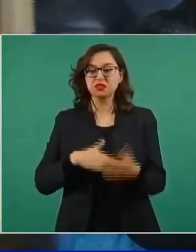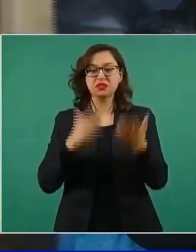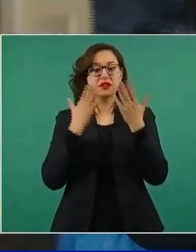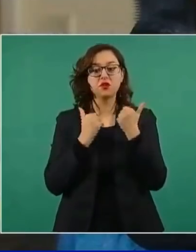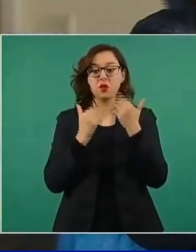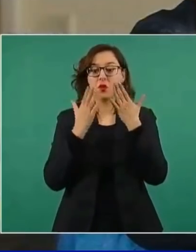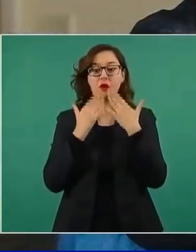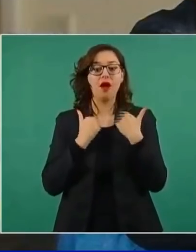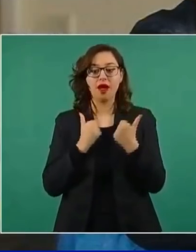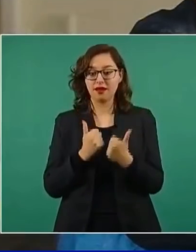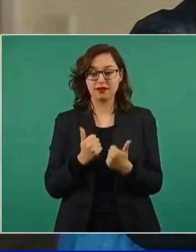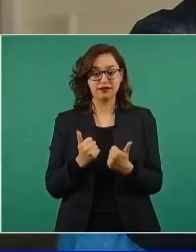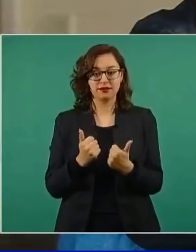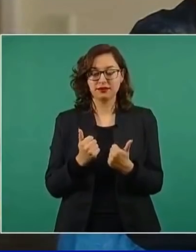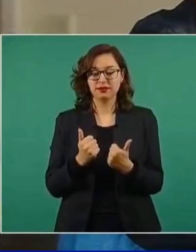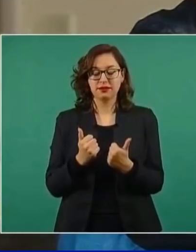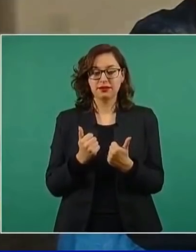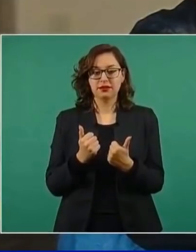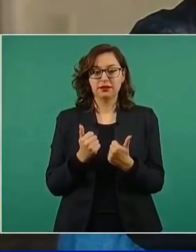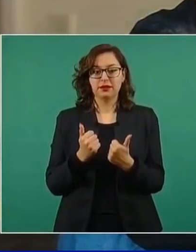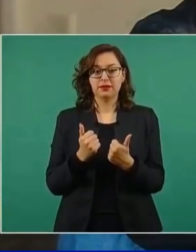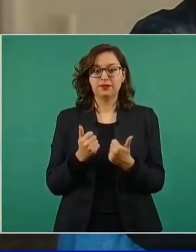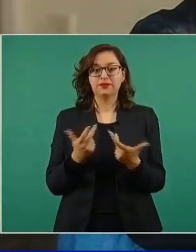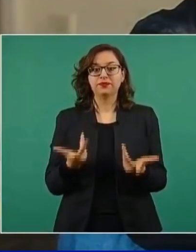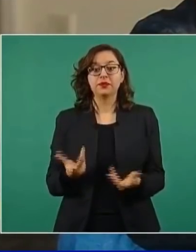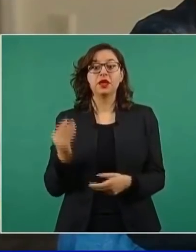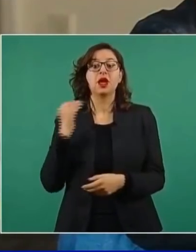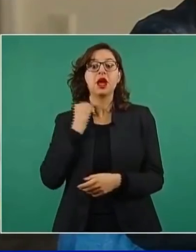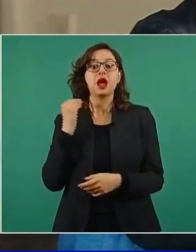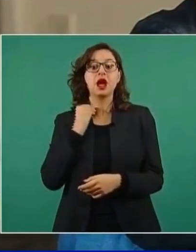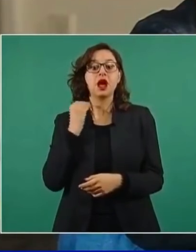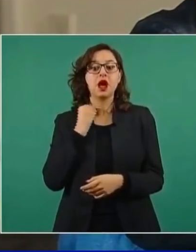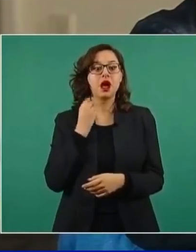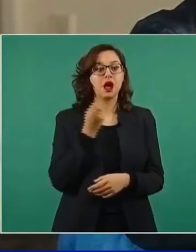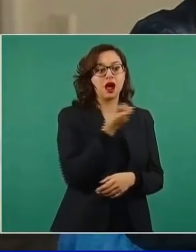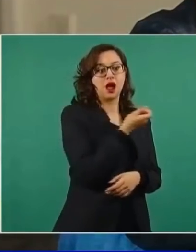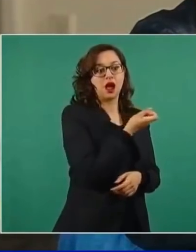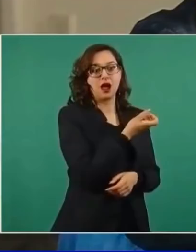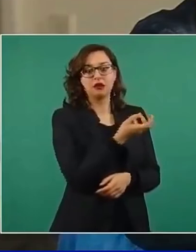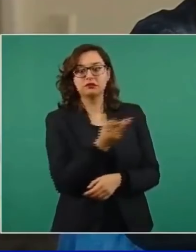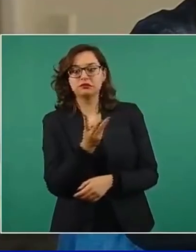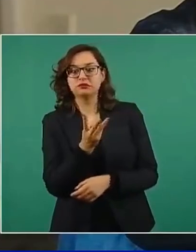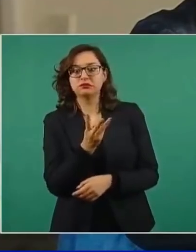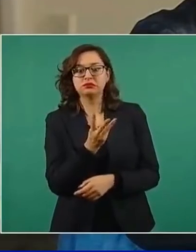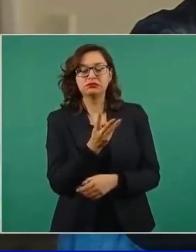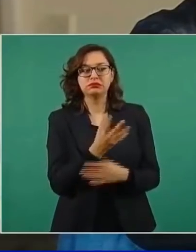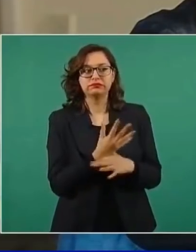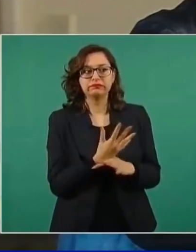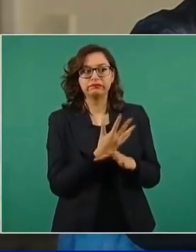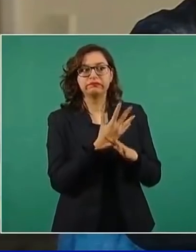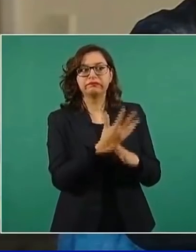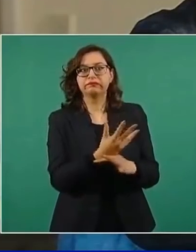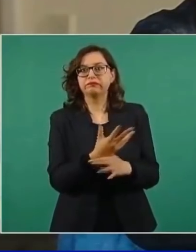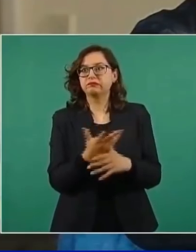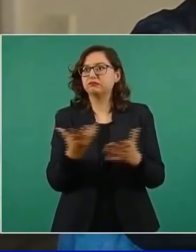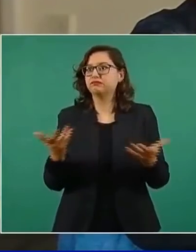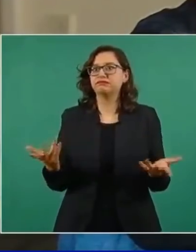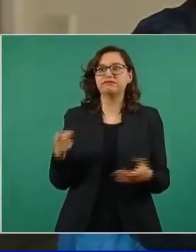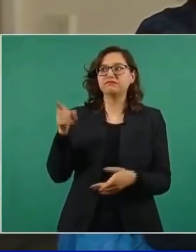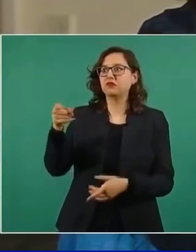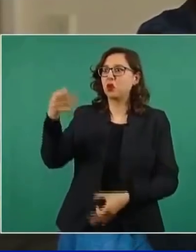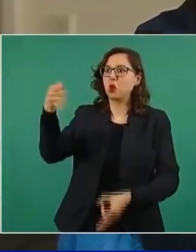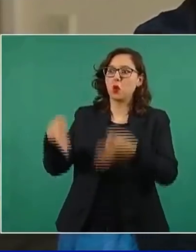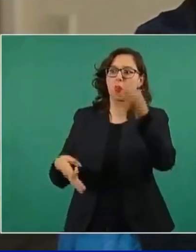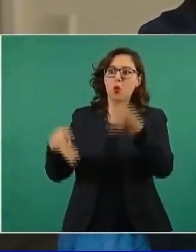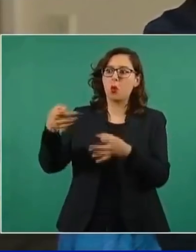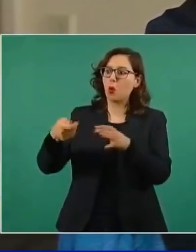abogados señalan que ya no se sabe cómo va a resolver un juez, porque independientemente de la